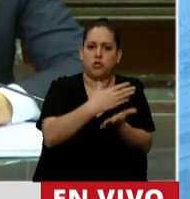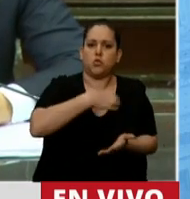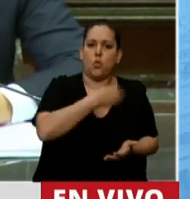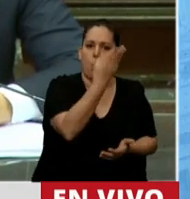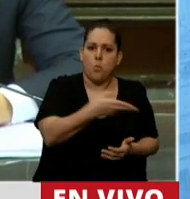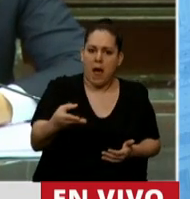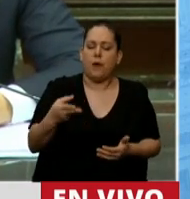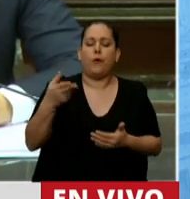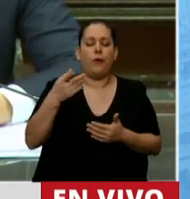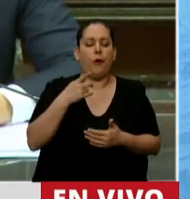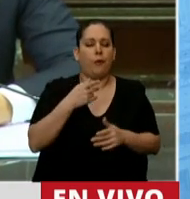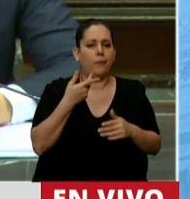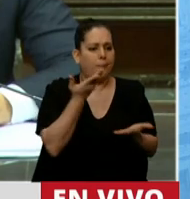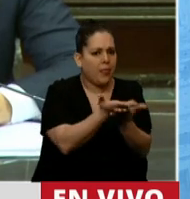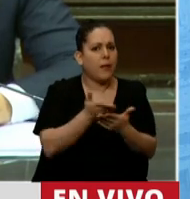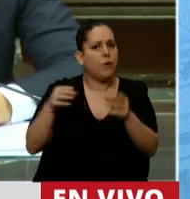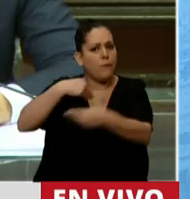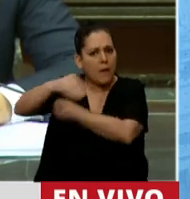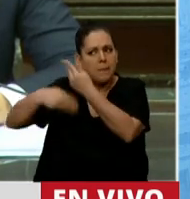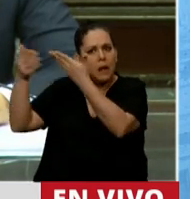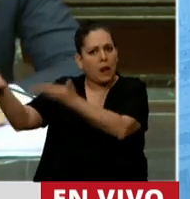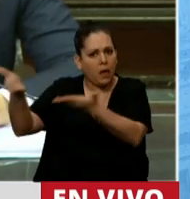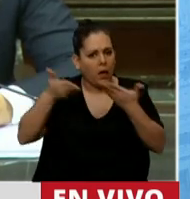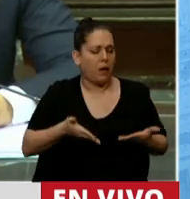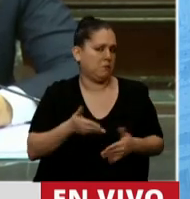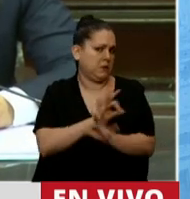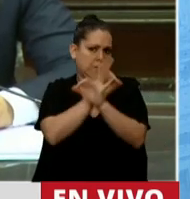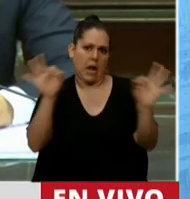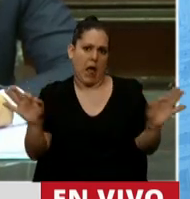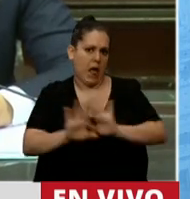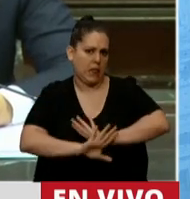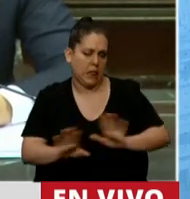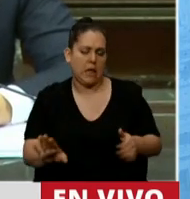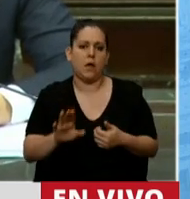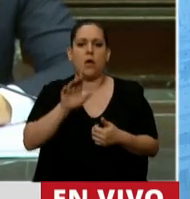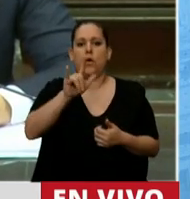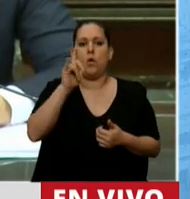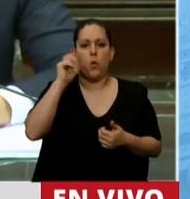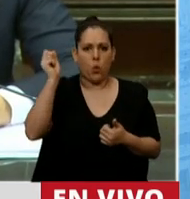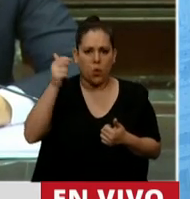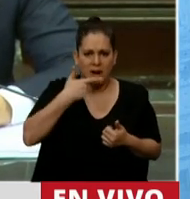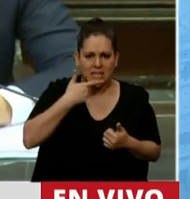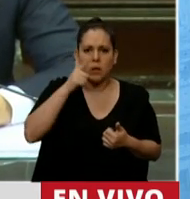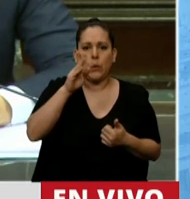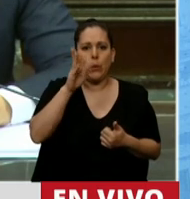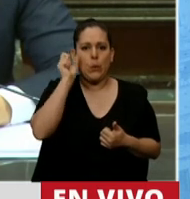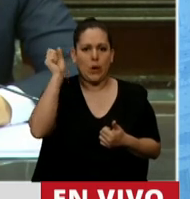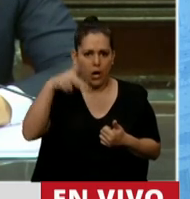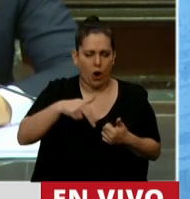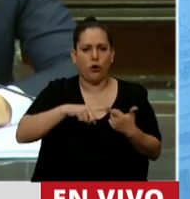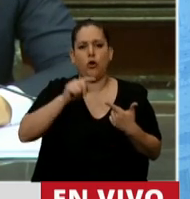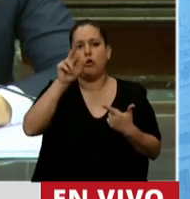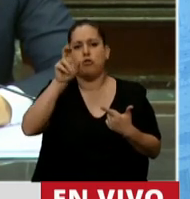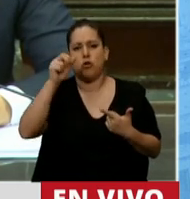tenido respuesta de las víctimas. Algunos de ellos, Lucas Verón, Alan Maidana, Lucas Barrios, Brandon